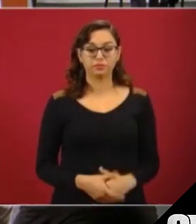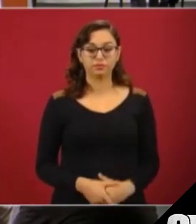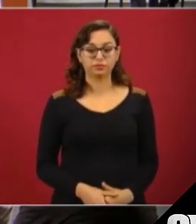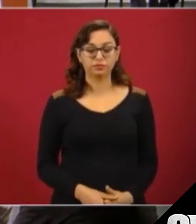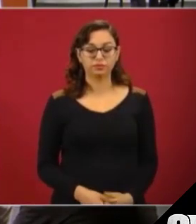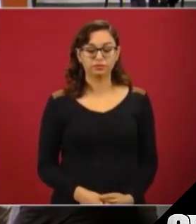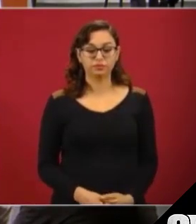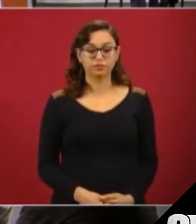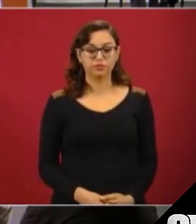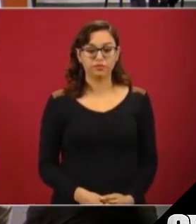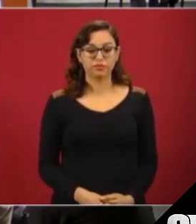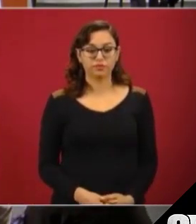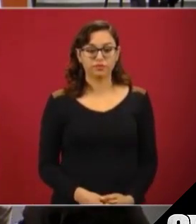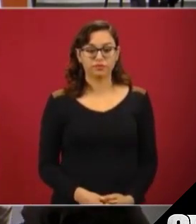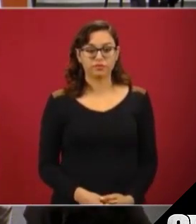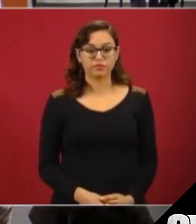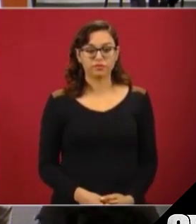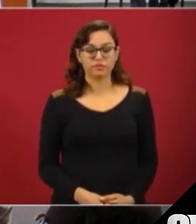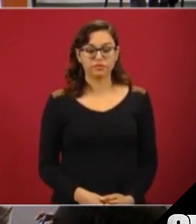Pero no está aquí.